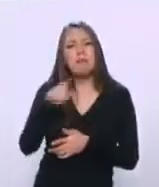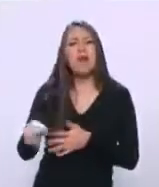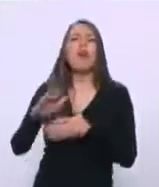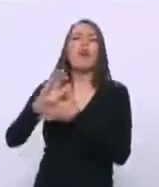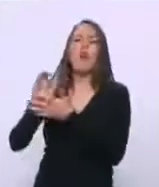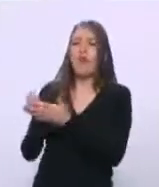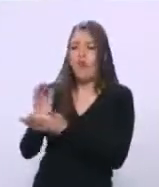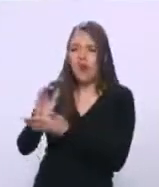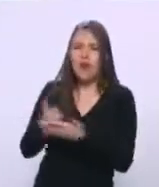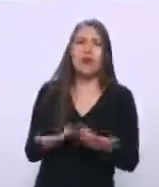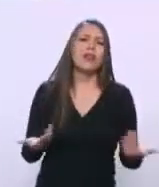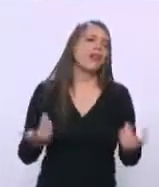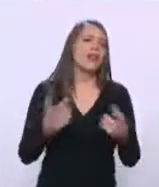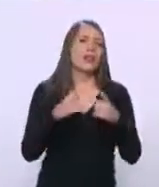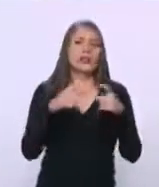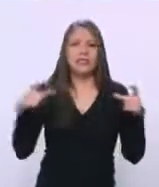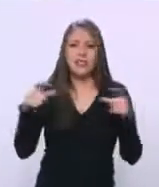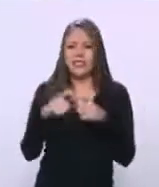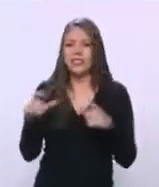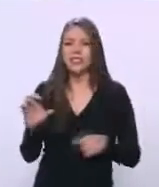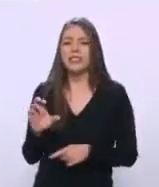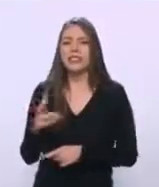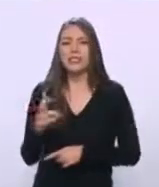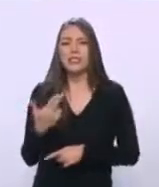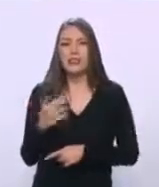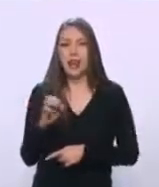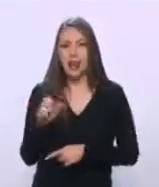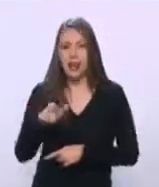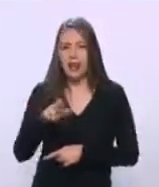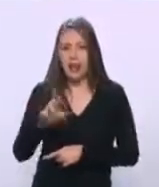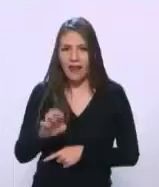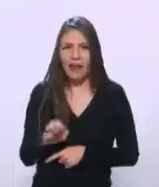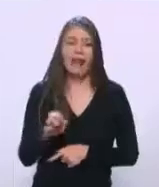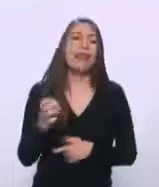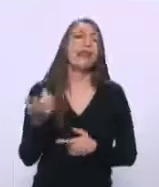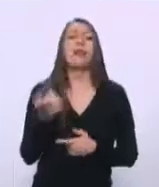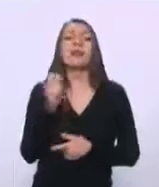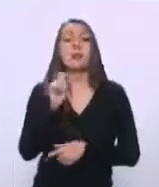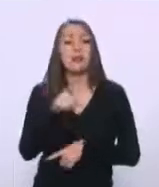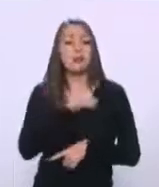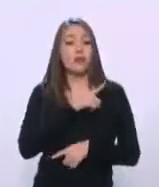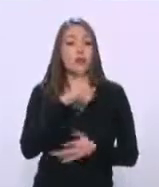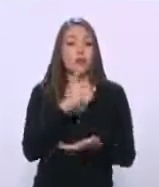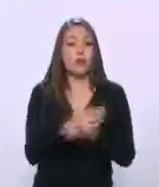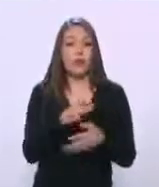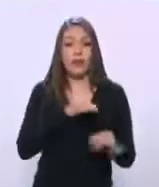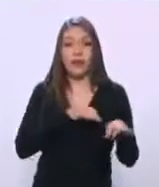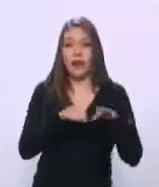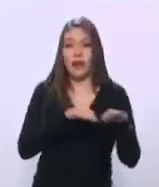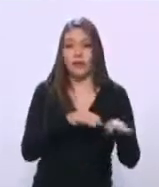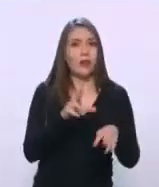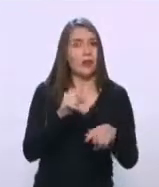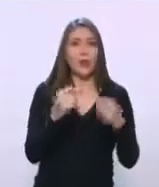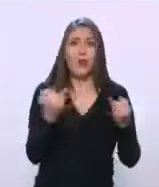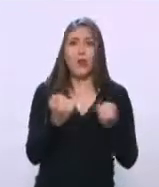estos pagos de cheques, que además no solamente eran los contratos sobre trabajo realizado, le daban adelantos,